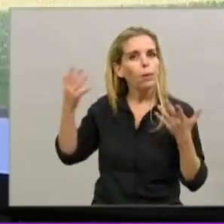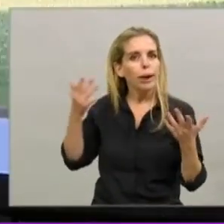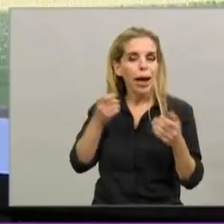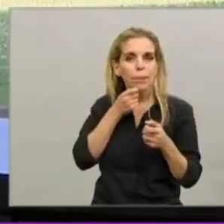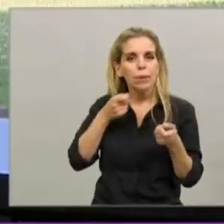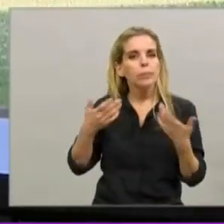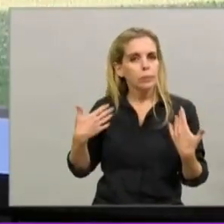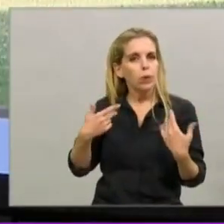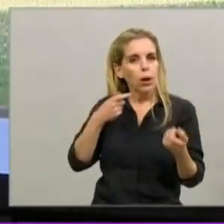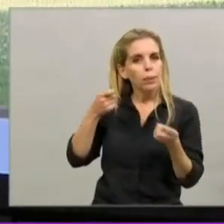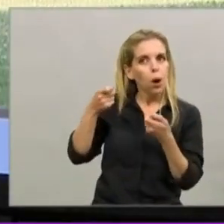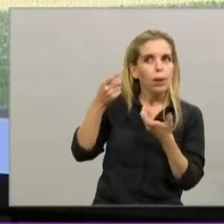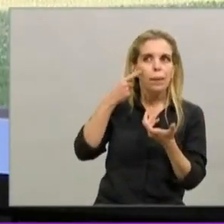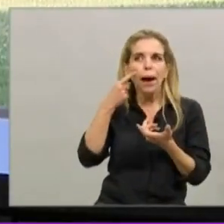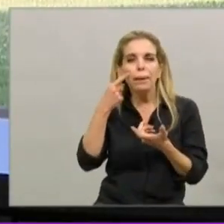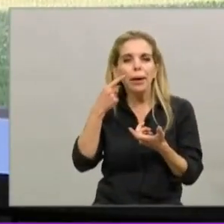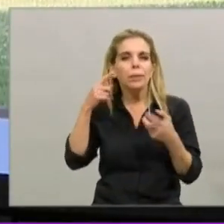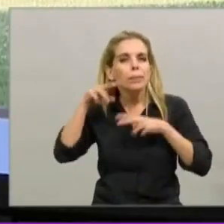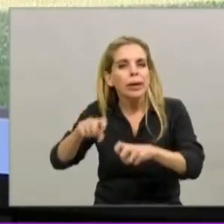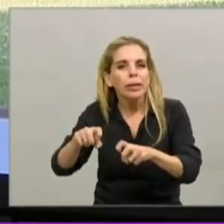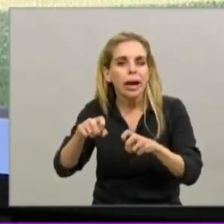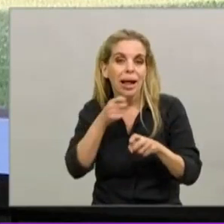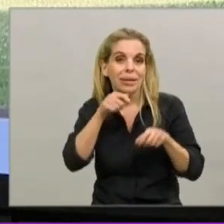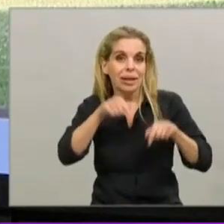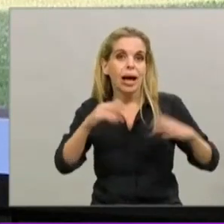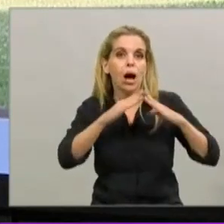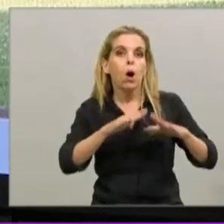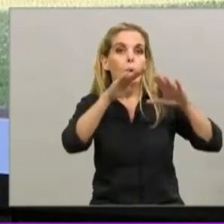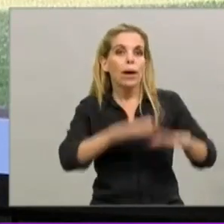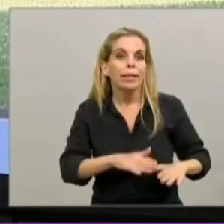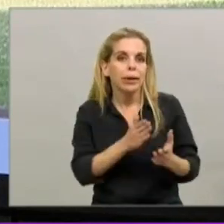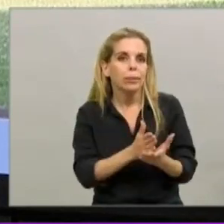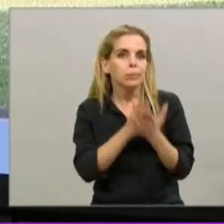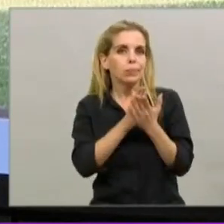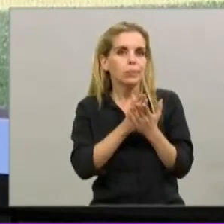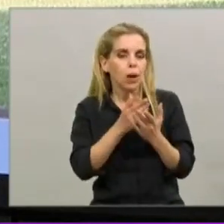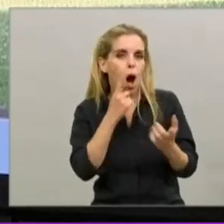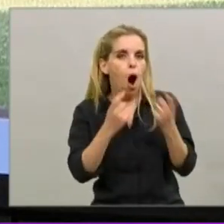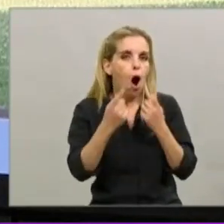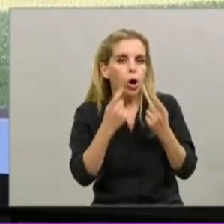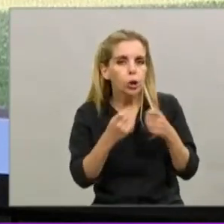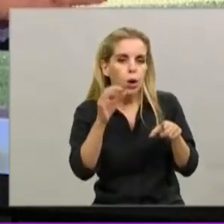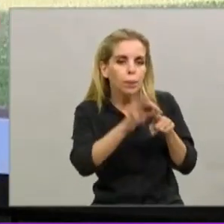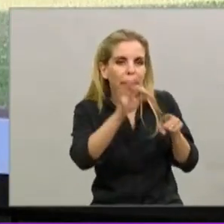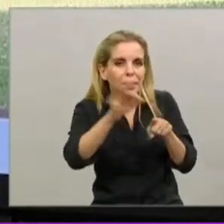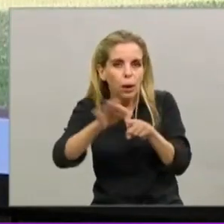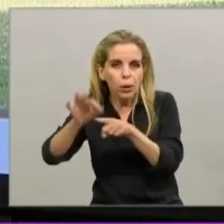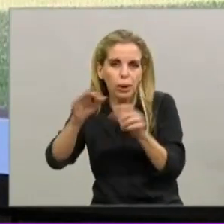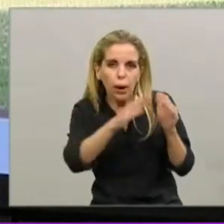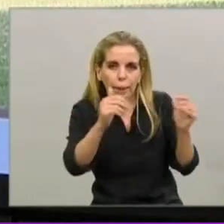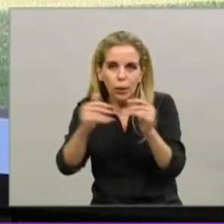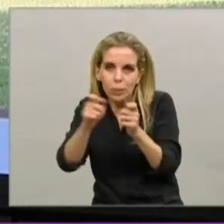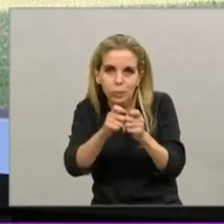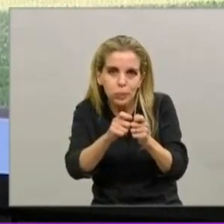estrategia muy, muy focalizada, restricciones estrictas, de testeo masivo, inteligente, que eso después